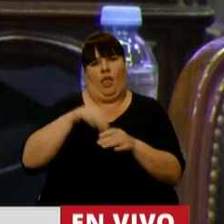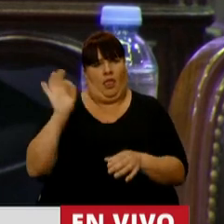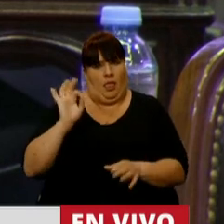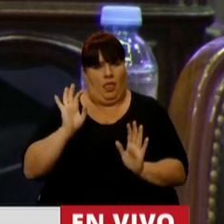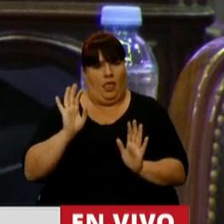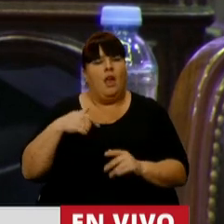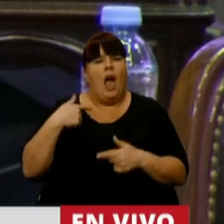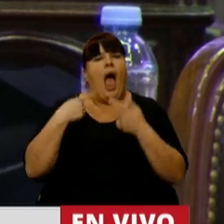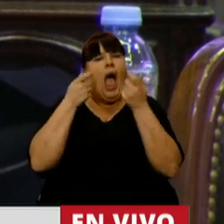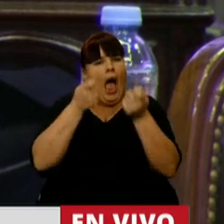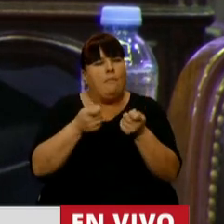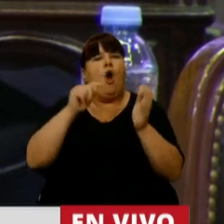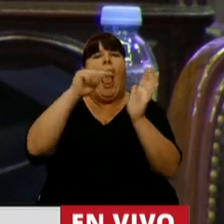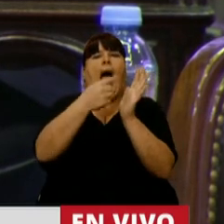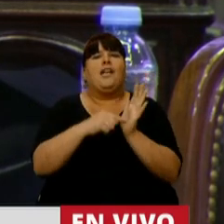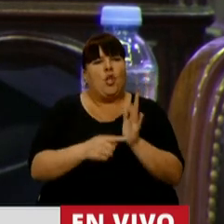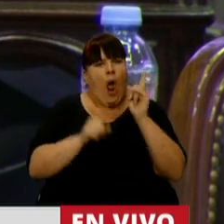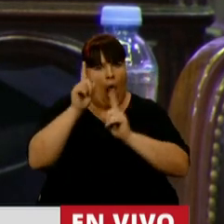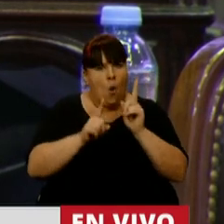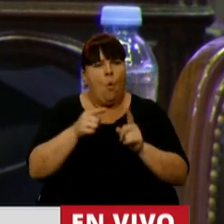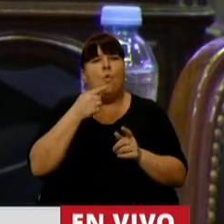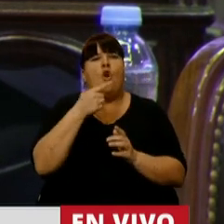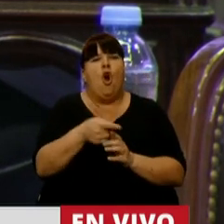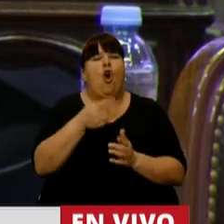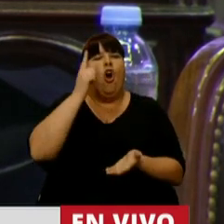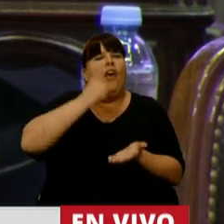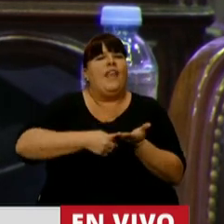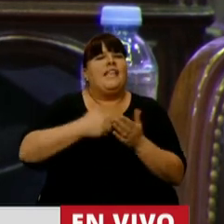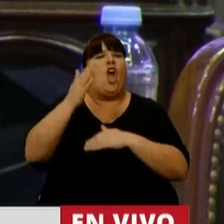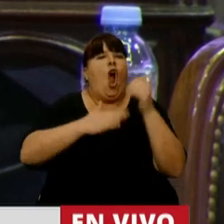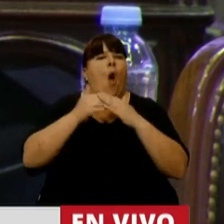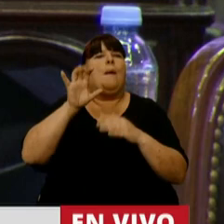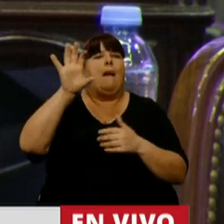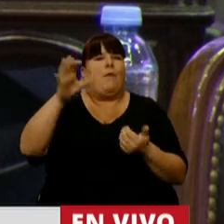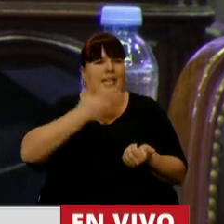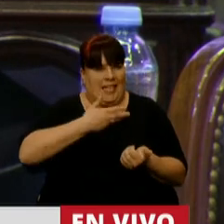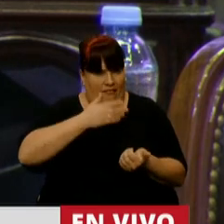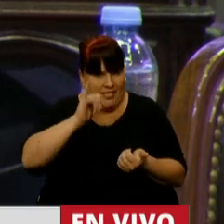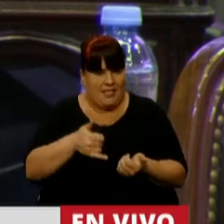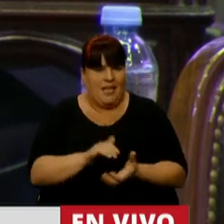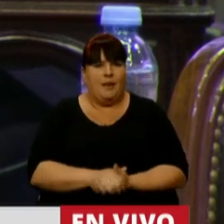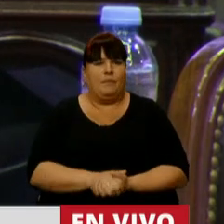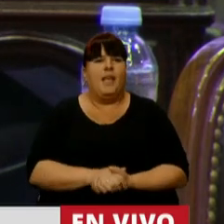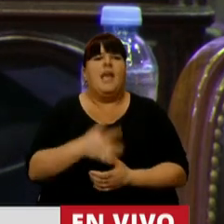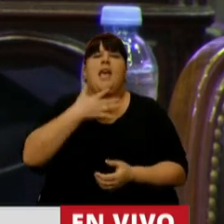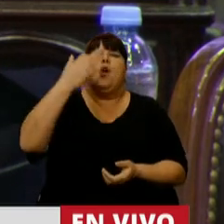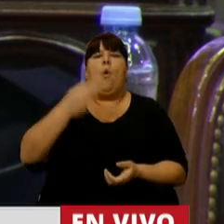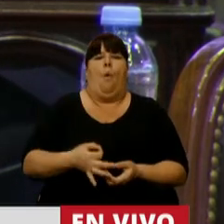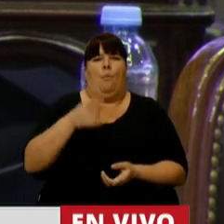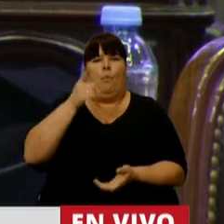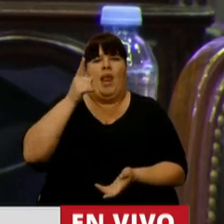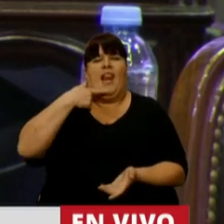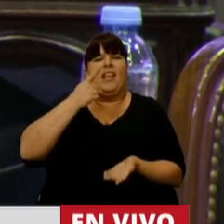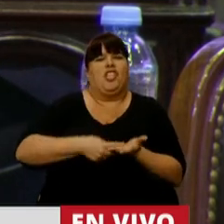y vamos a acompañar los artículos en donde se establecen obras para nuestra provincia y el cumplimiento de la